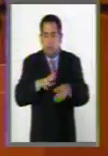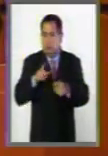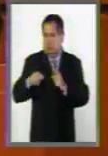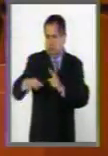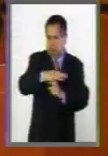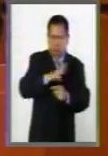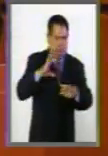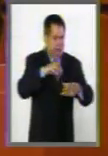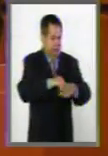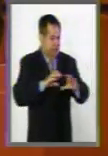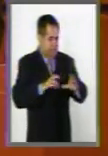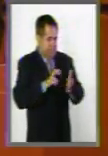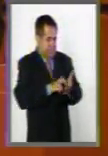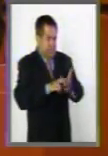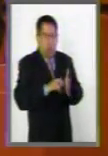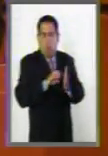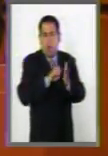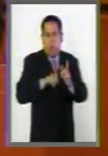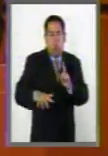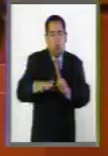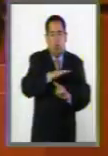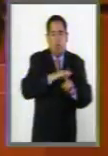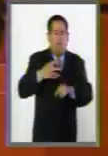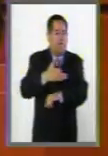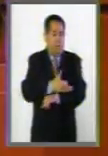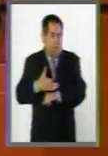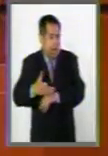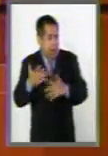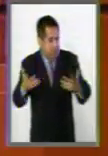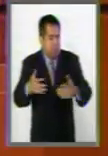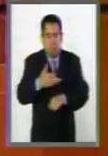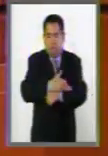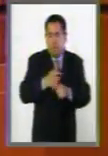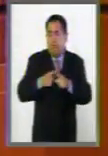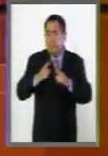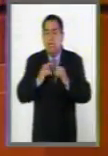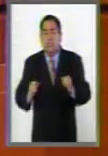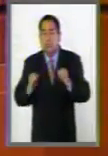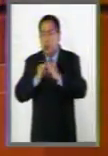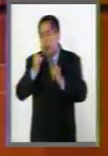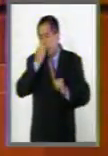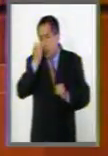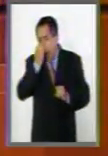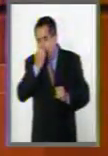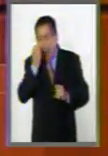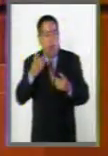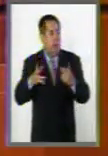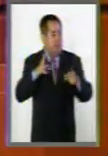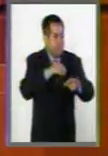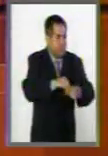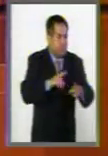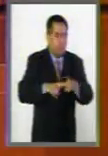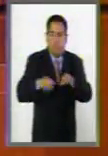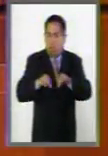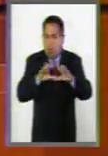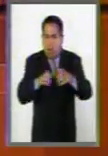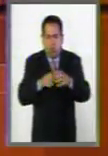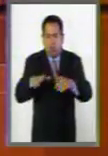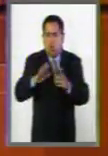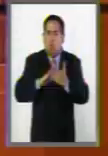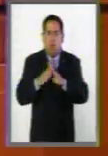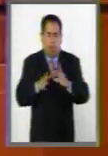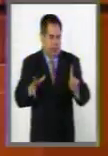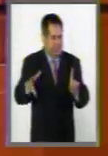externos, tales como los ámbitos propios de la familia, de las instituciones escolares, desde el ámbito laboral y comunitario.